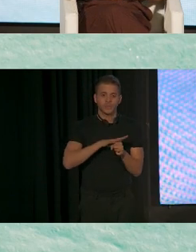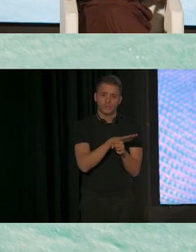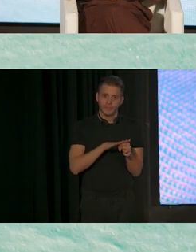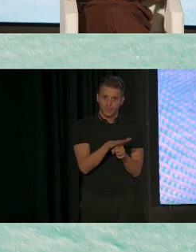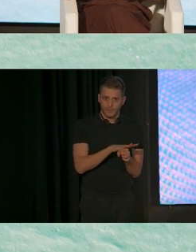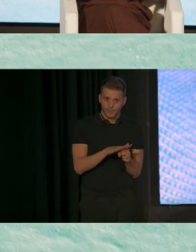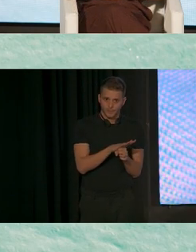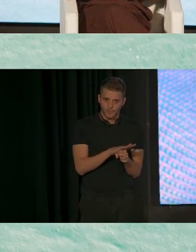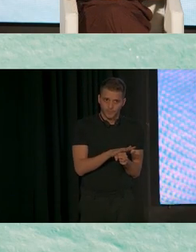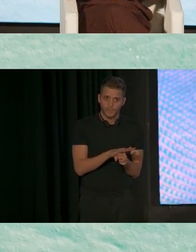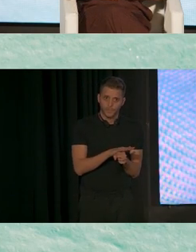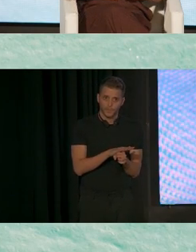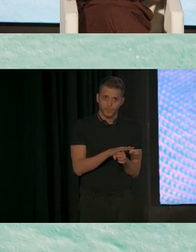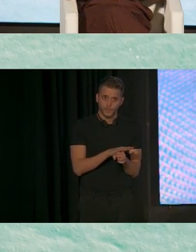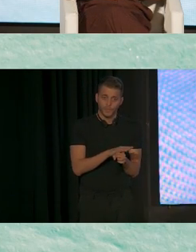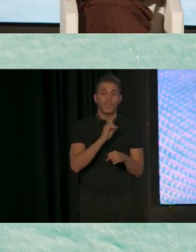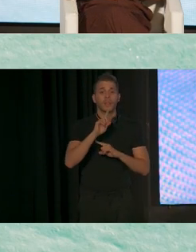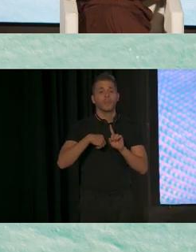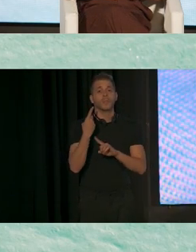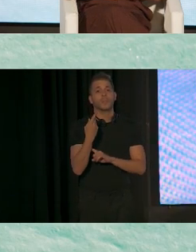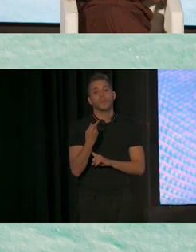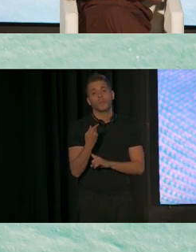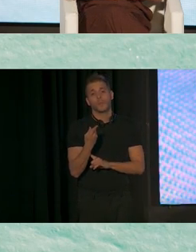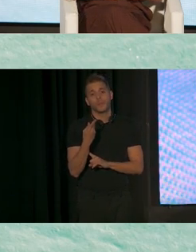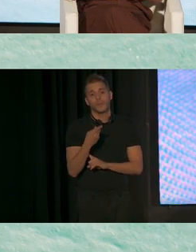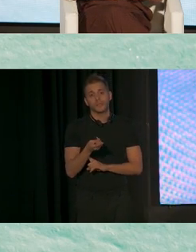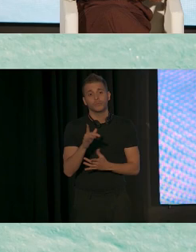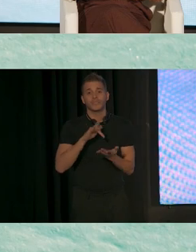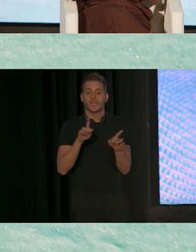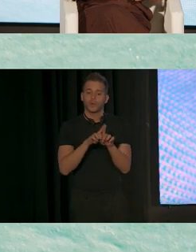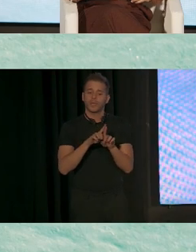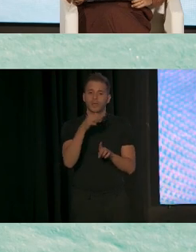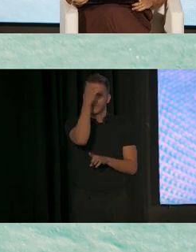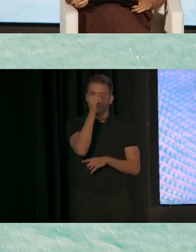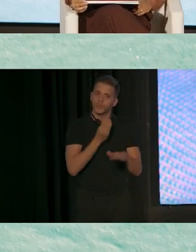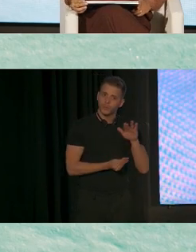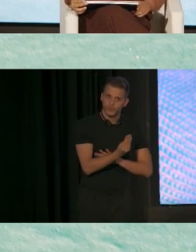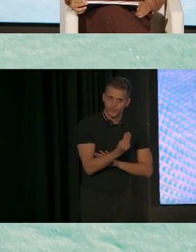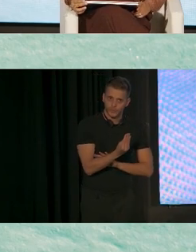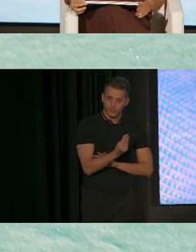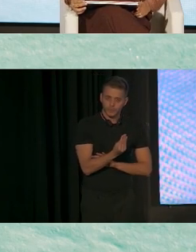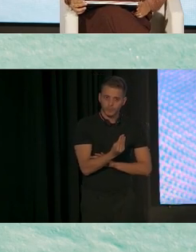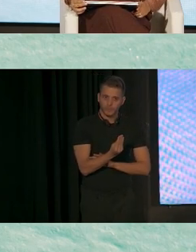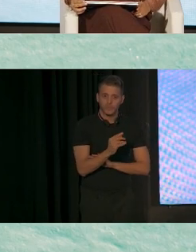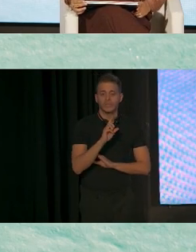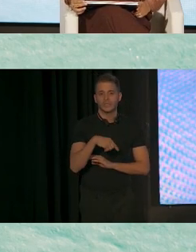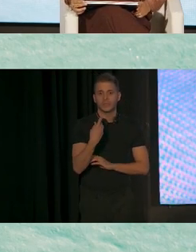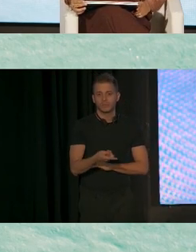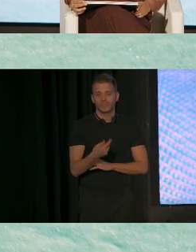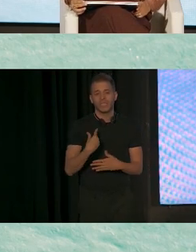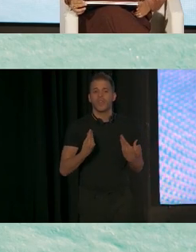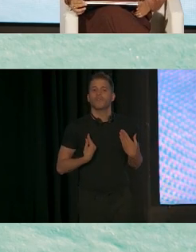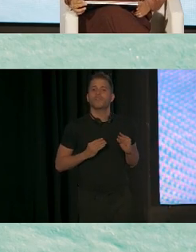después del nacimiento de mi hermano. Creo que su vida fuera